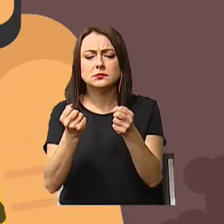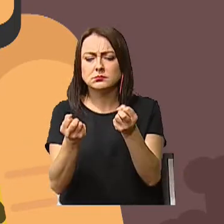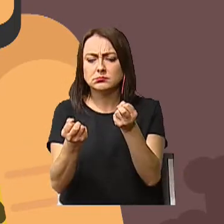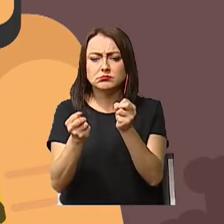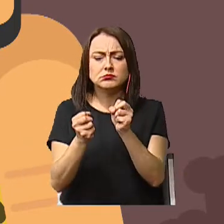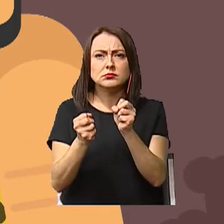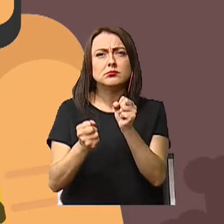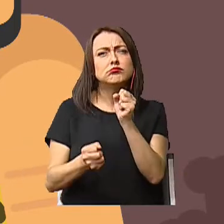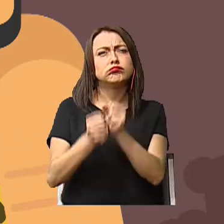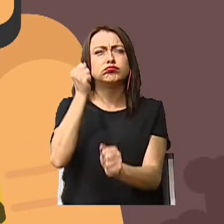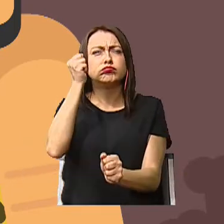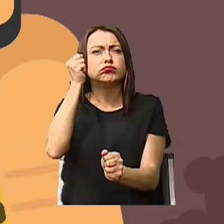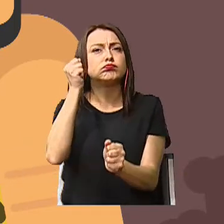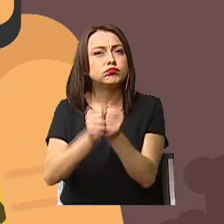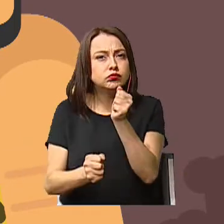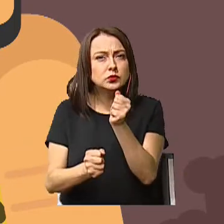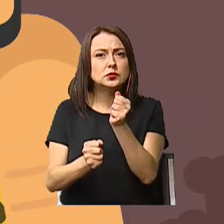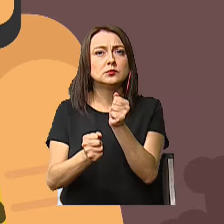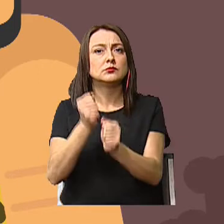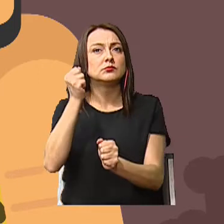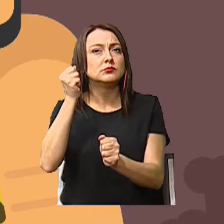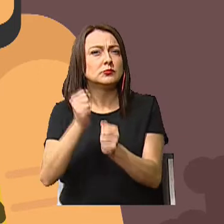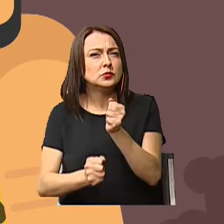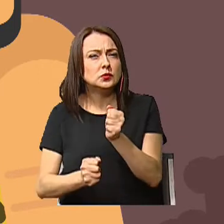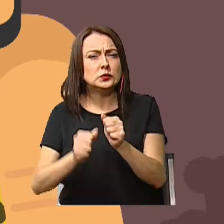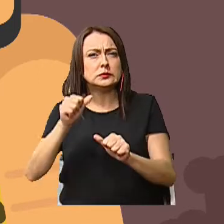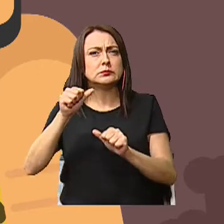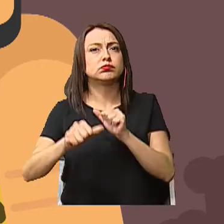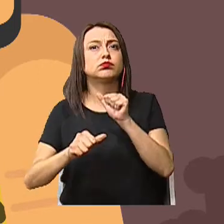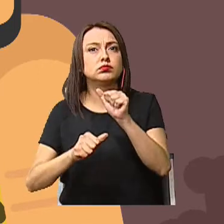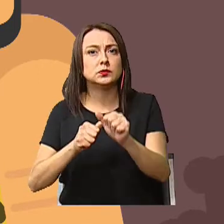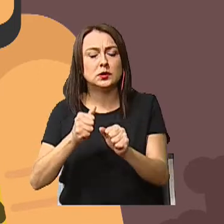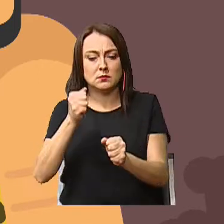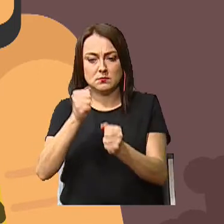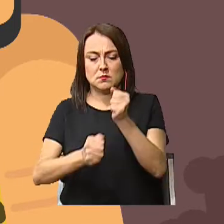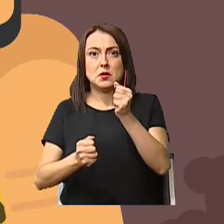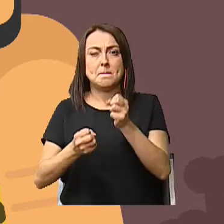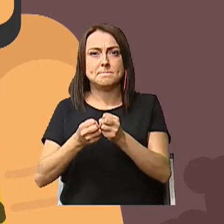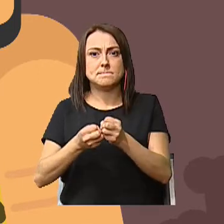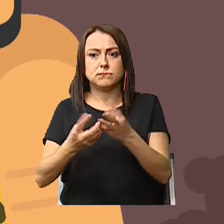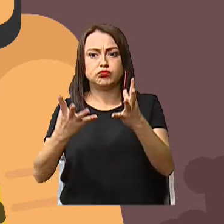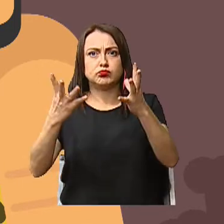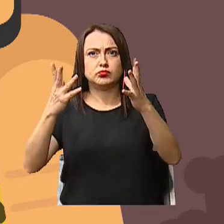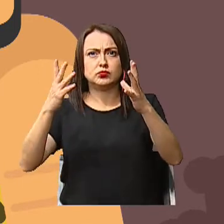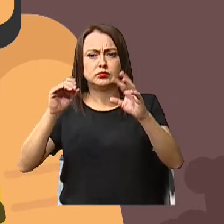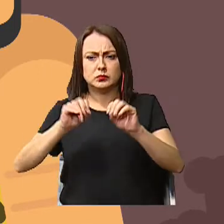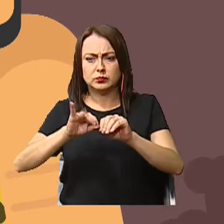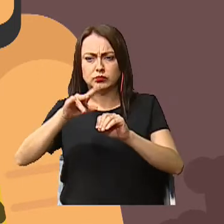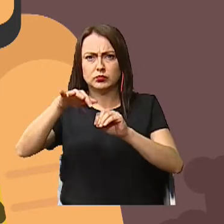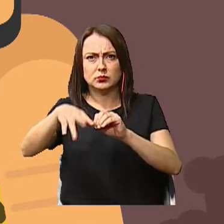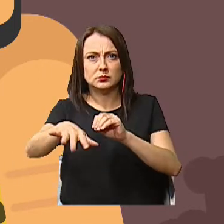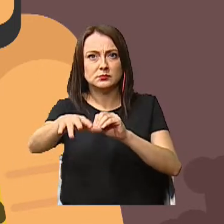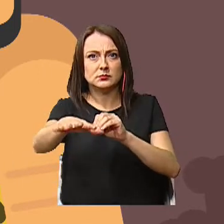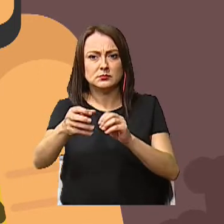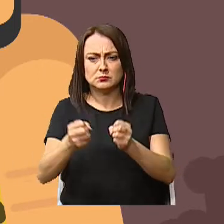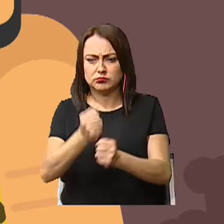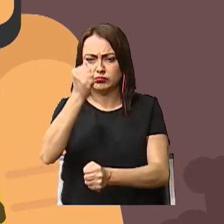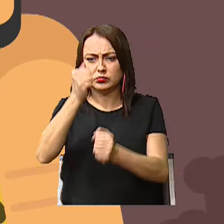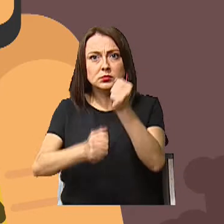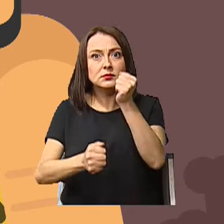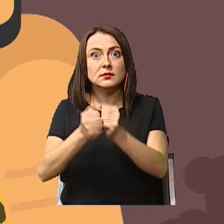Frotó con mucho esmero Surgieron muchas chispas Había